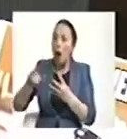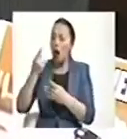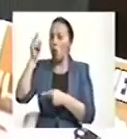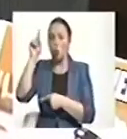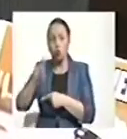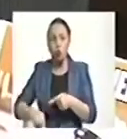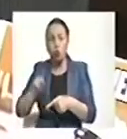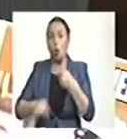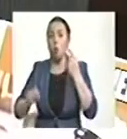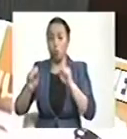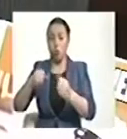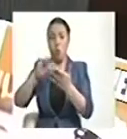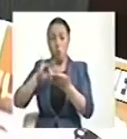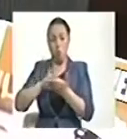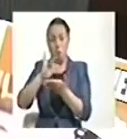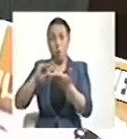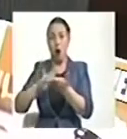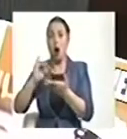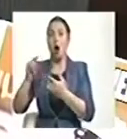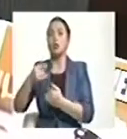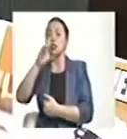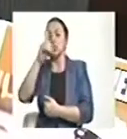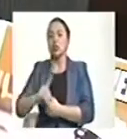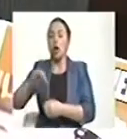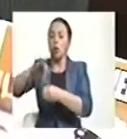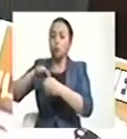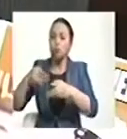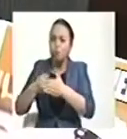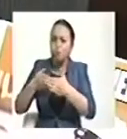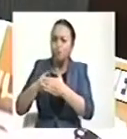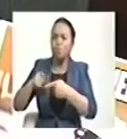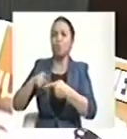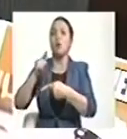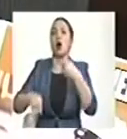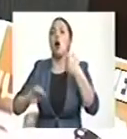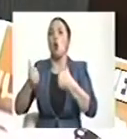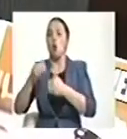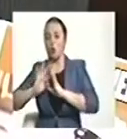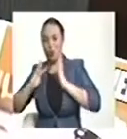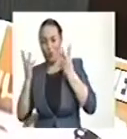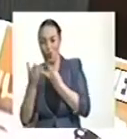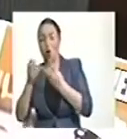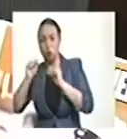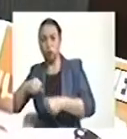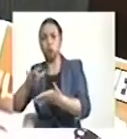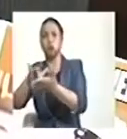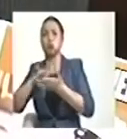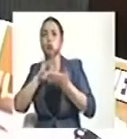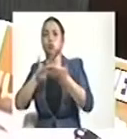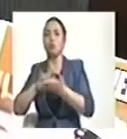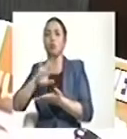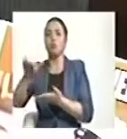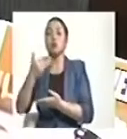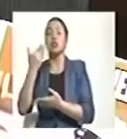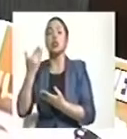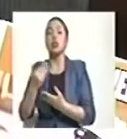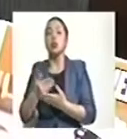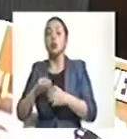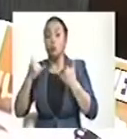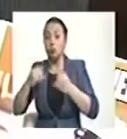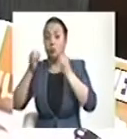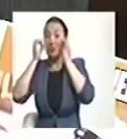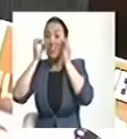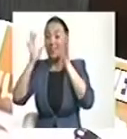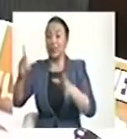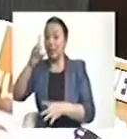pueda participar en la decisión de los impedimentos presentados por otros congresistas. Pues lo que sí le está vedado es participar en la